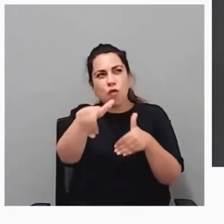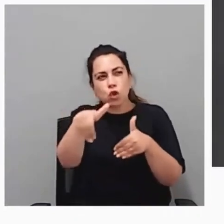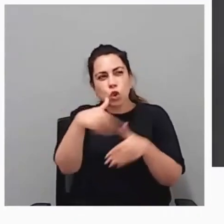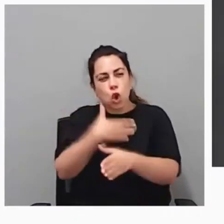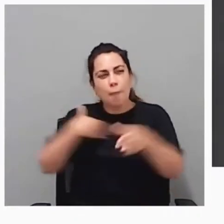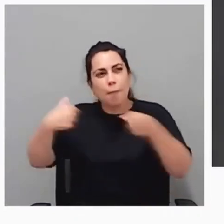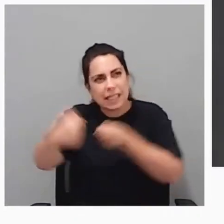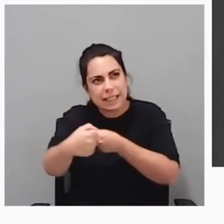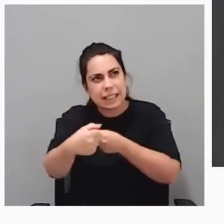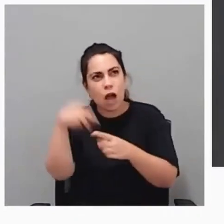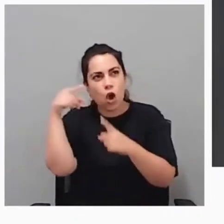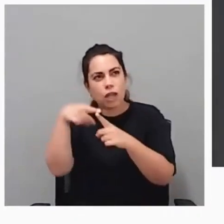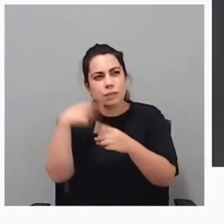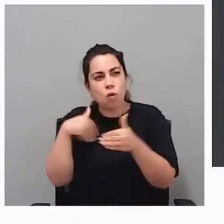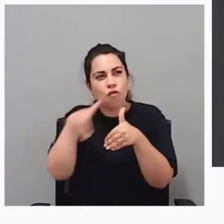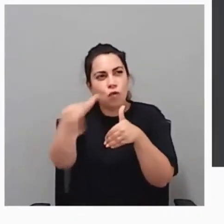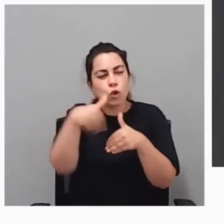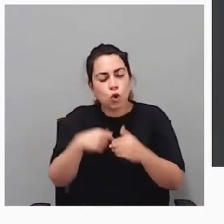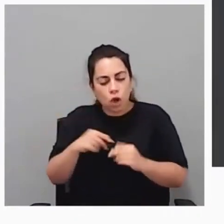ese futuro que merecen.